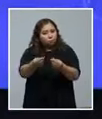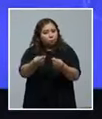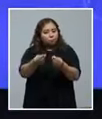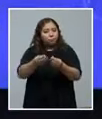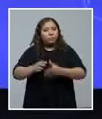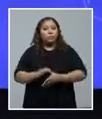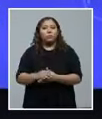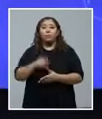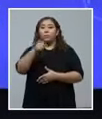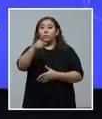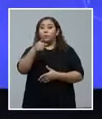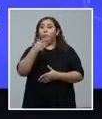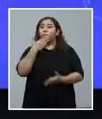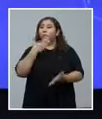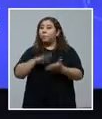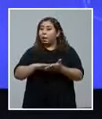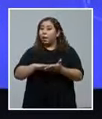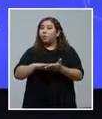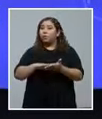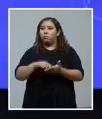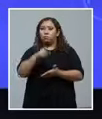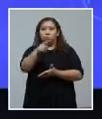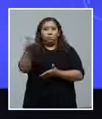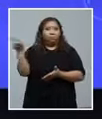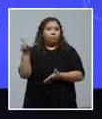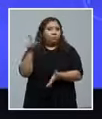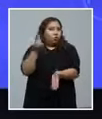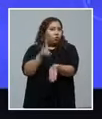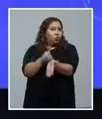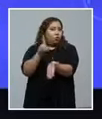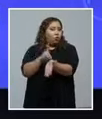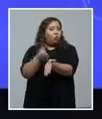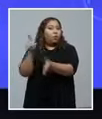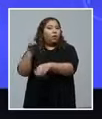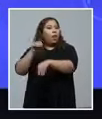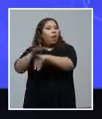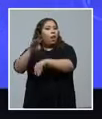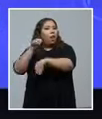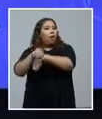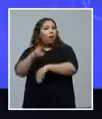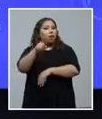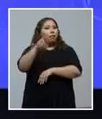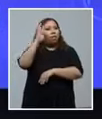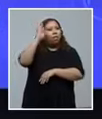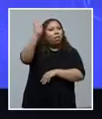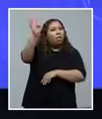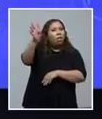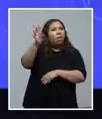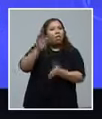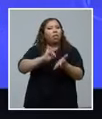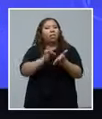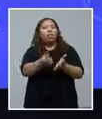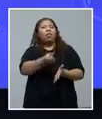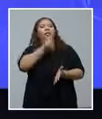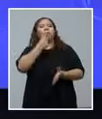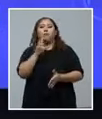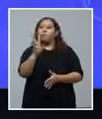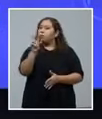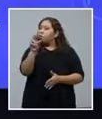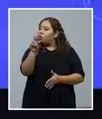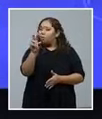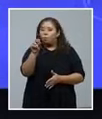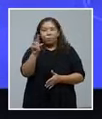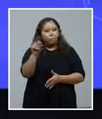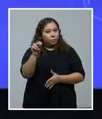Vean lo que dicen todos los colegas profesionales en las diferentes redes, no tomen medicamentos que no sean prescritos, que no sean indicados por